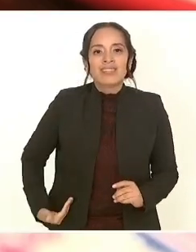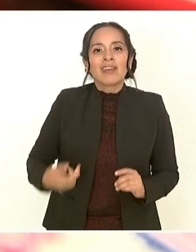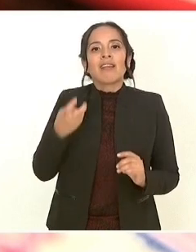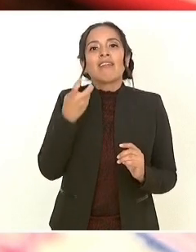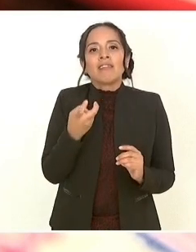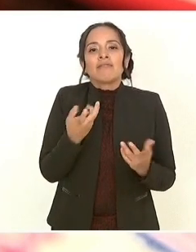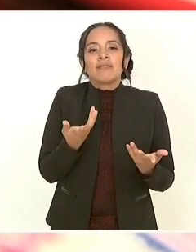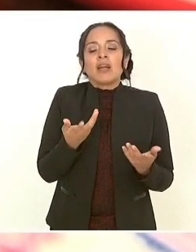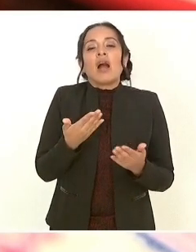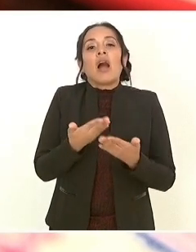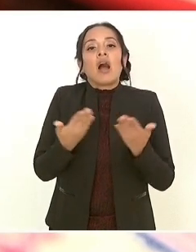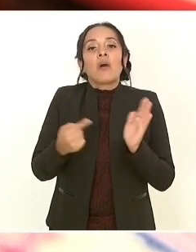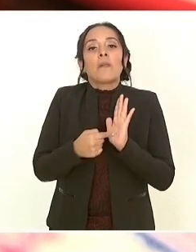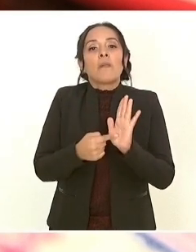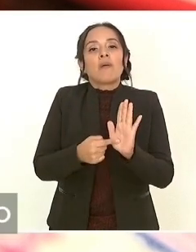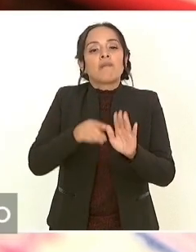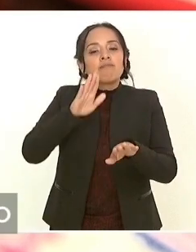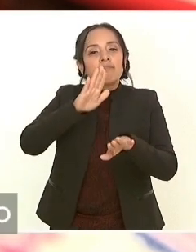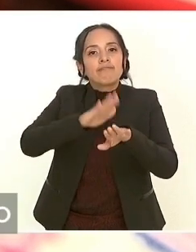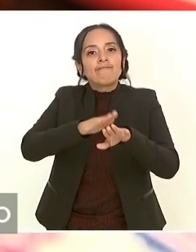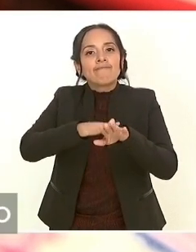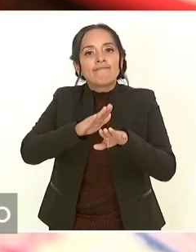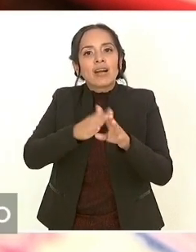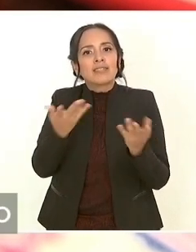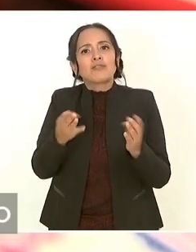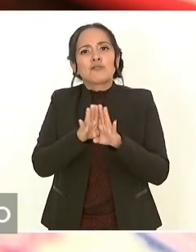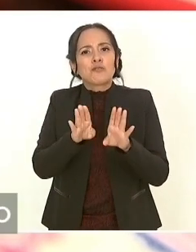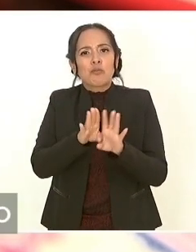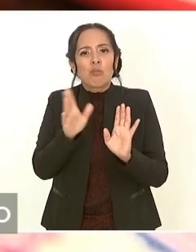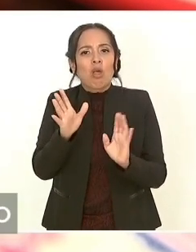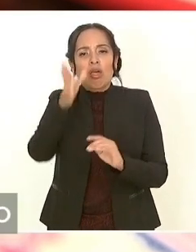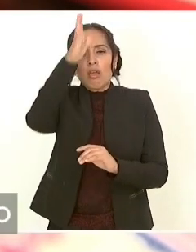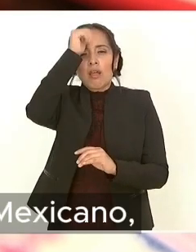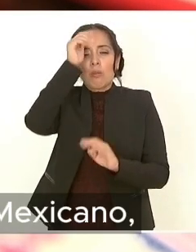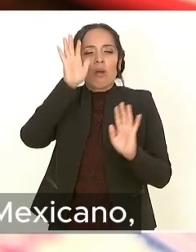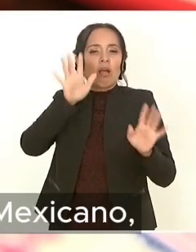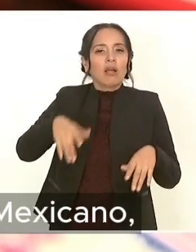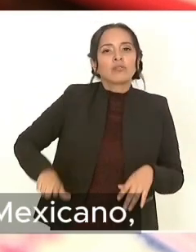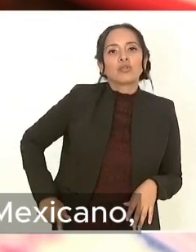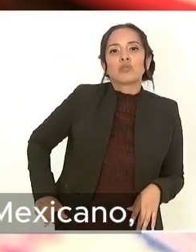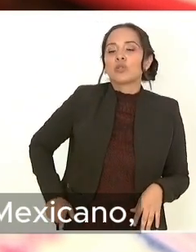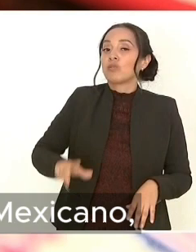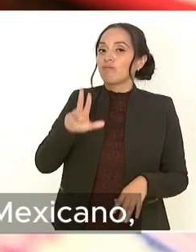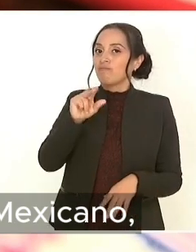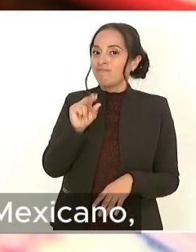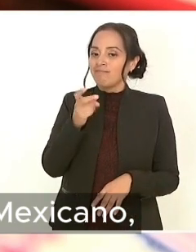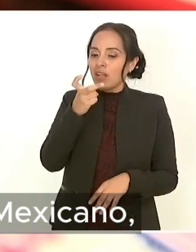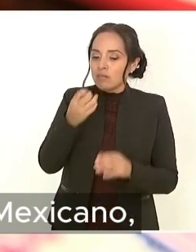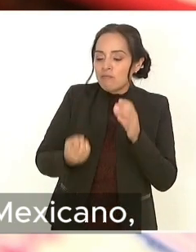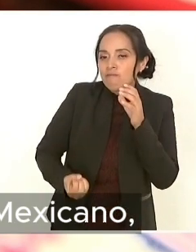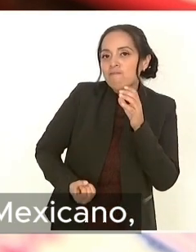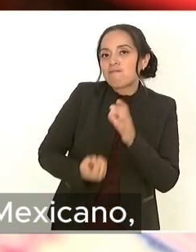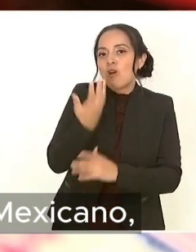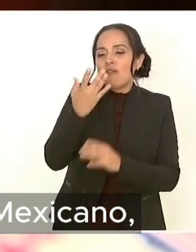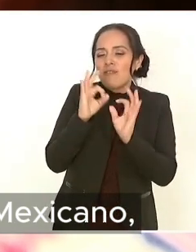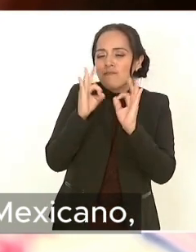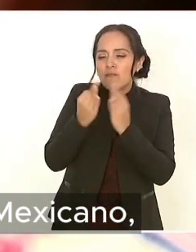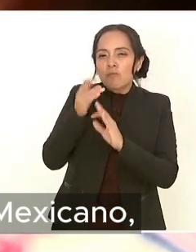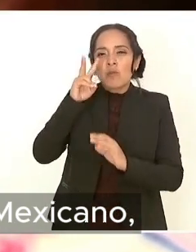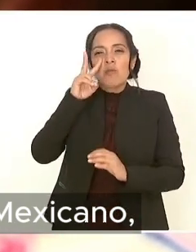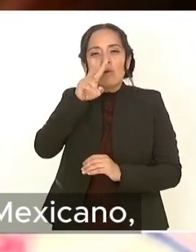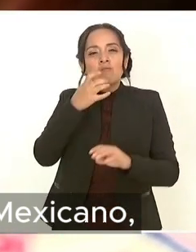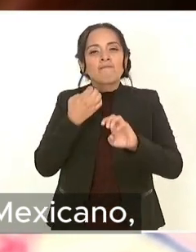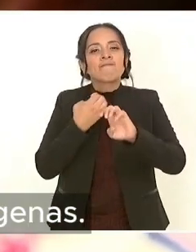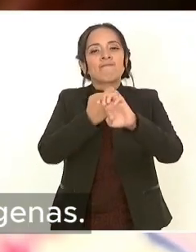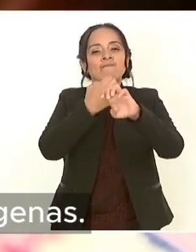es una muestra más, no sólo de un compromiso de gobierno, sino de una nueva visión por parte del